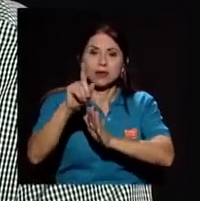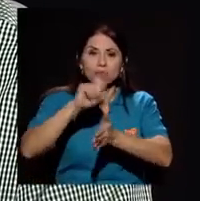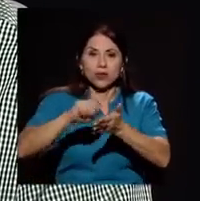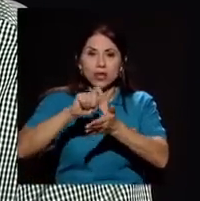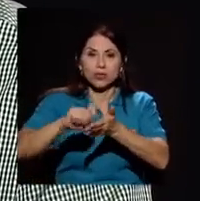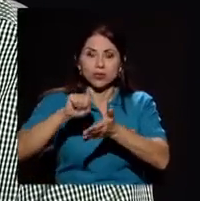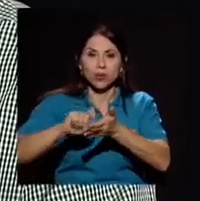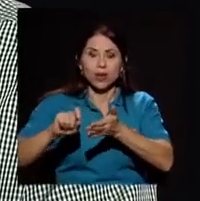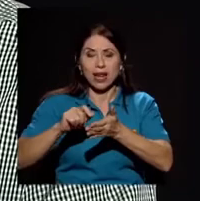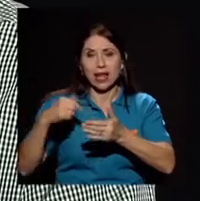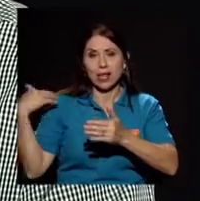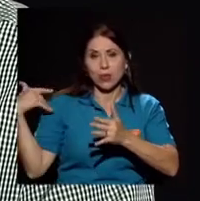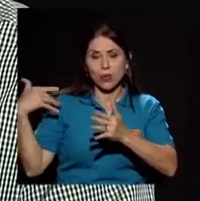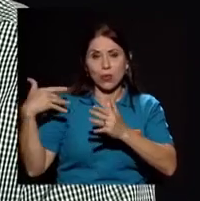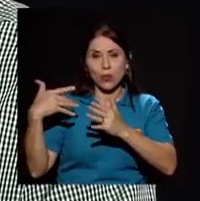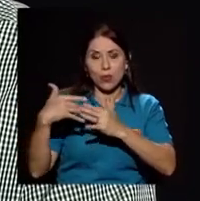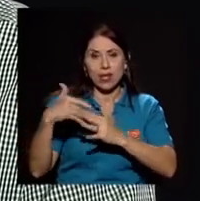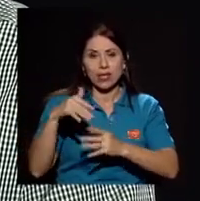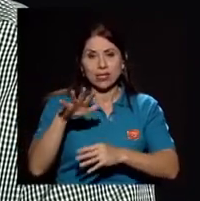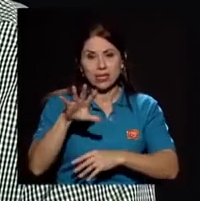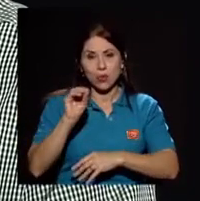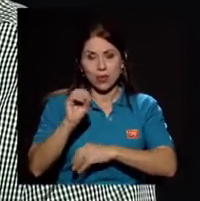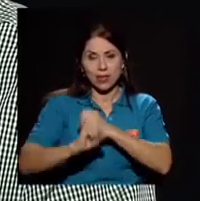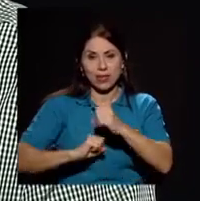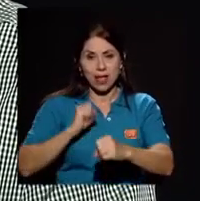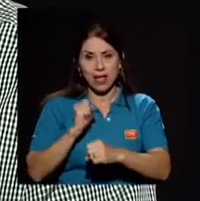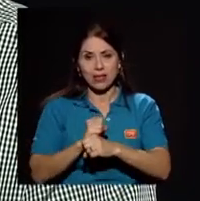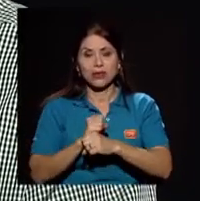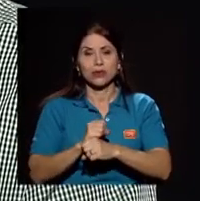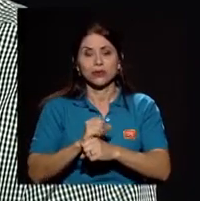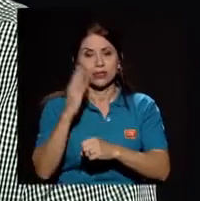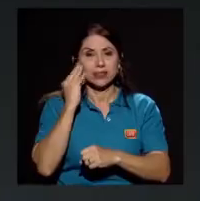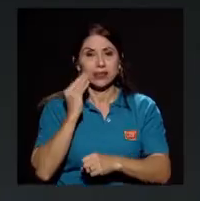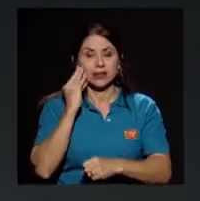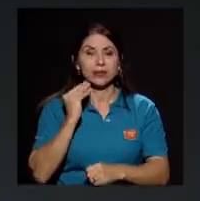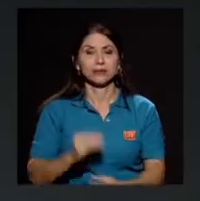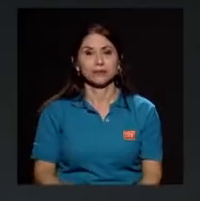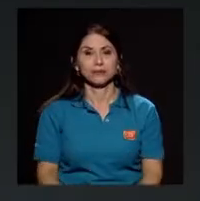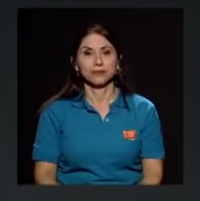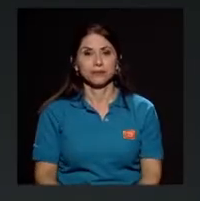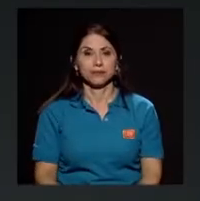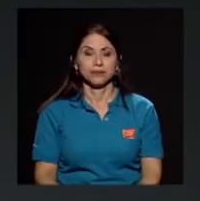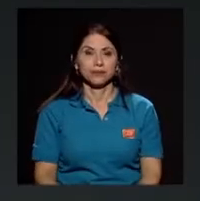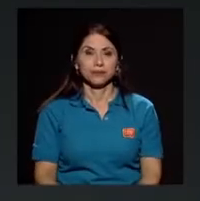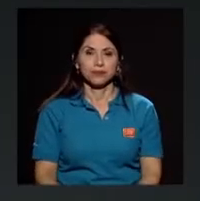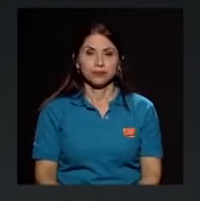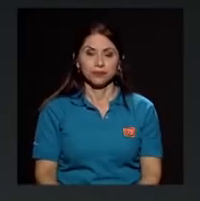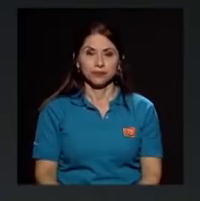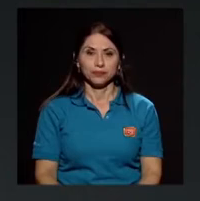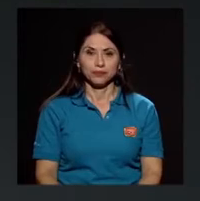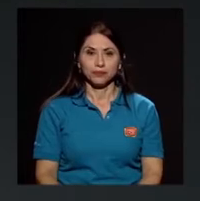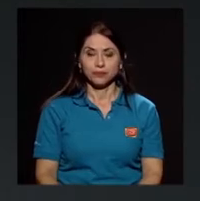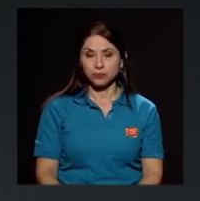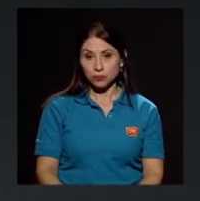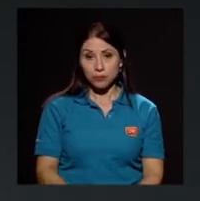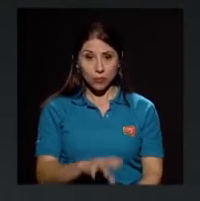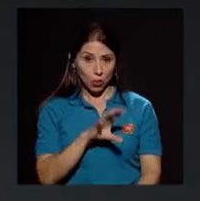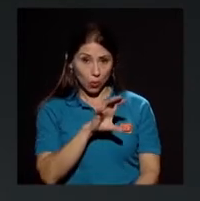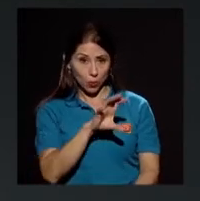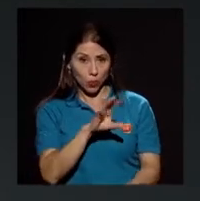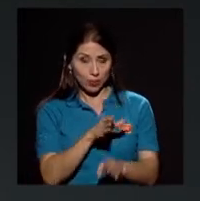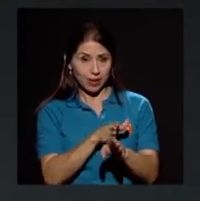50 años ya de trayectoria. La propia carrera